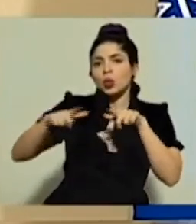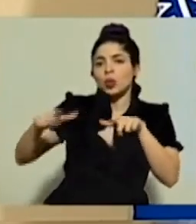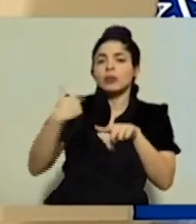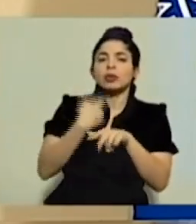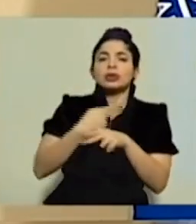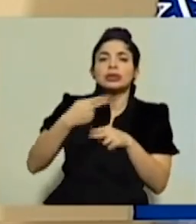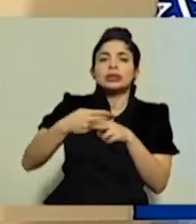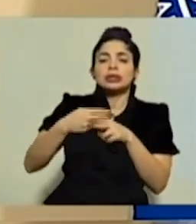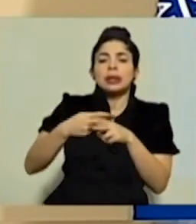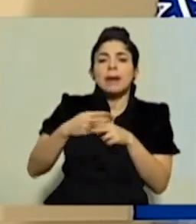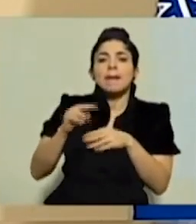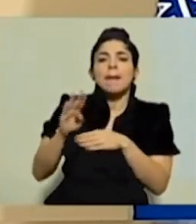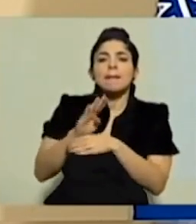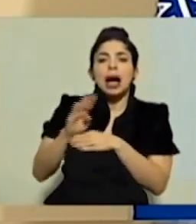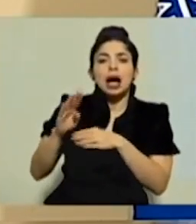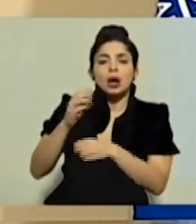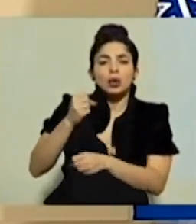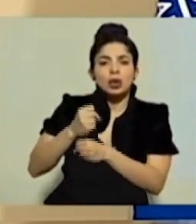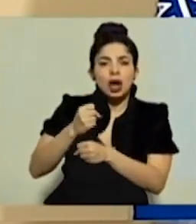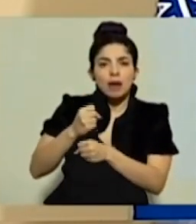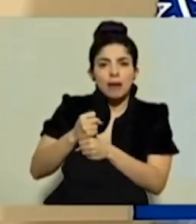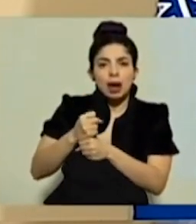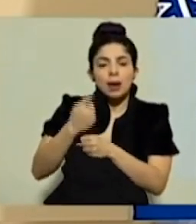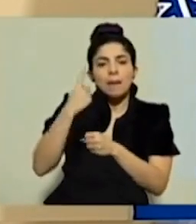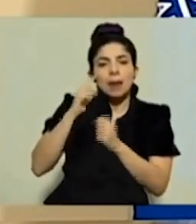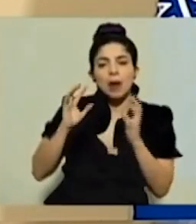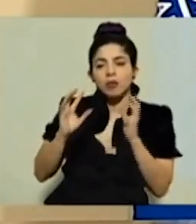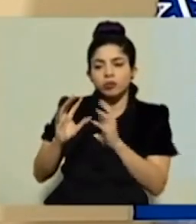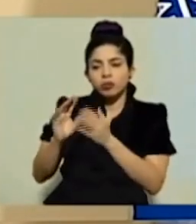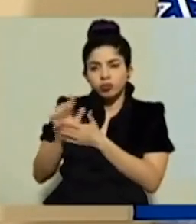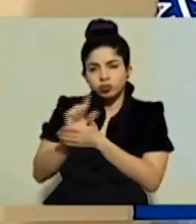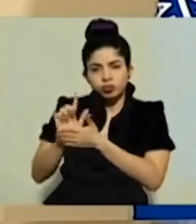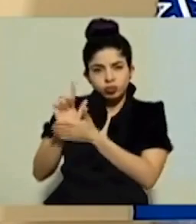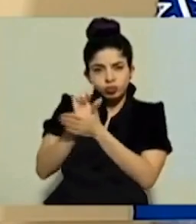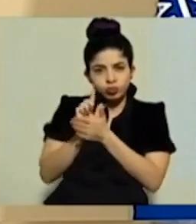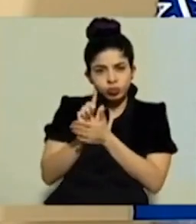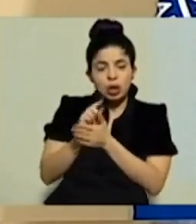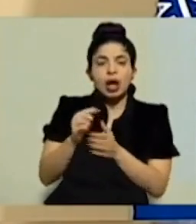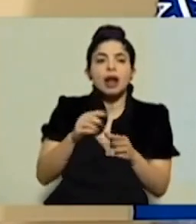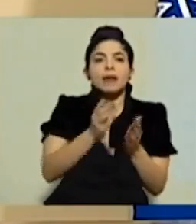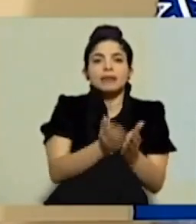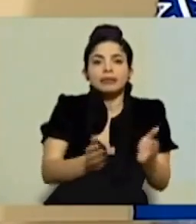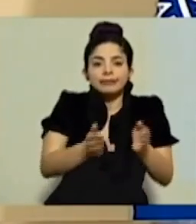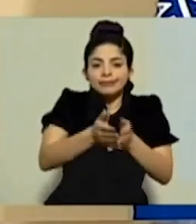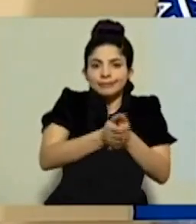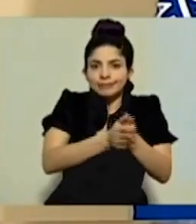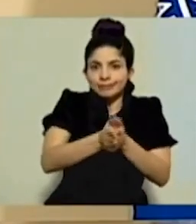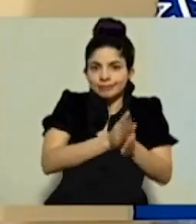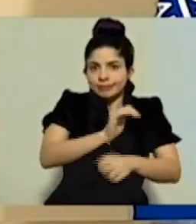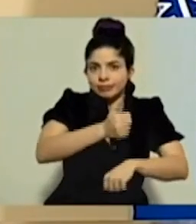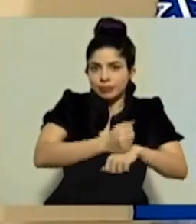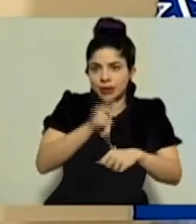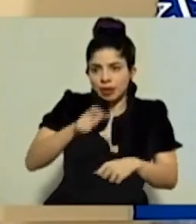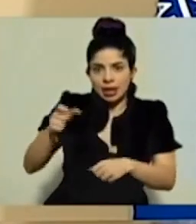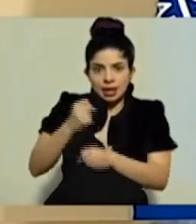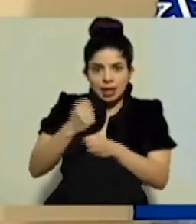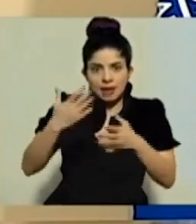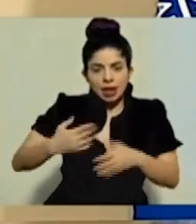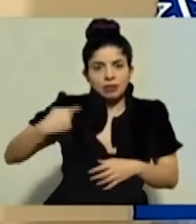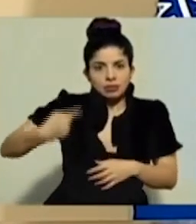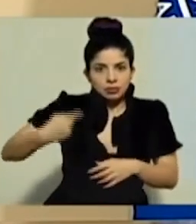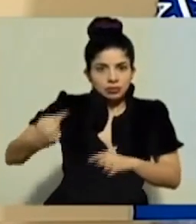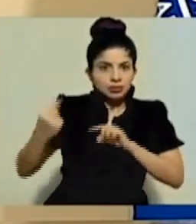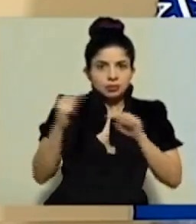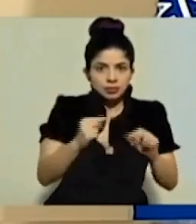denominamos los bancos de trabajo, desinfección. Tener, por supuesto, lavatorios para que se laven las manos los trabajadores en